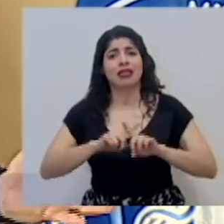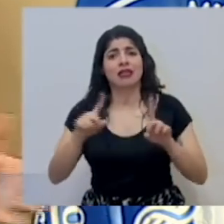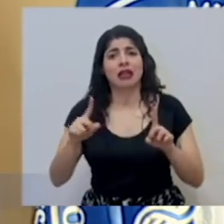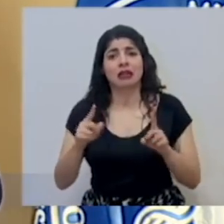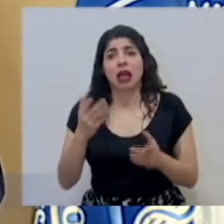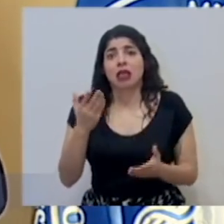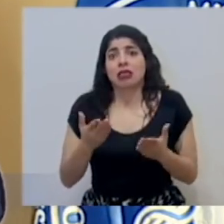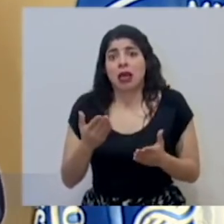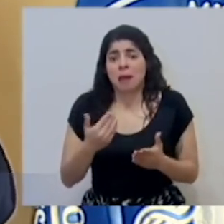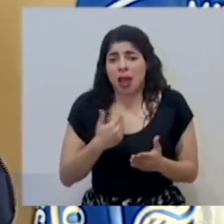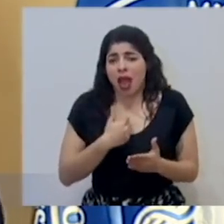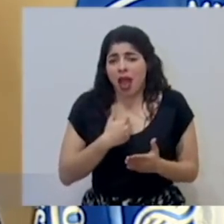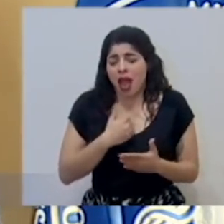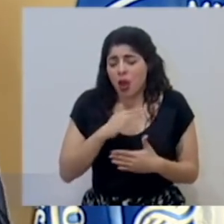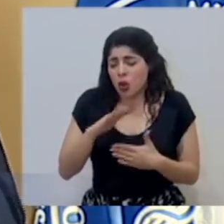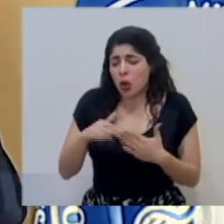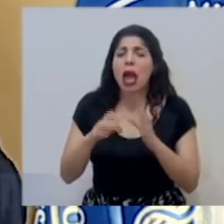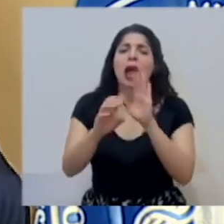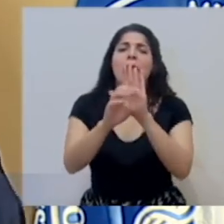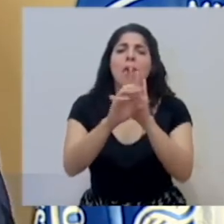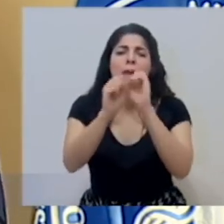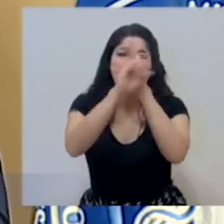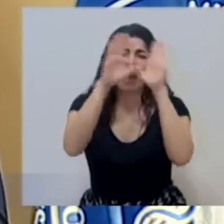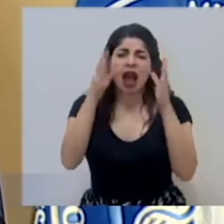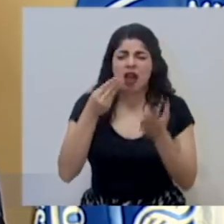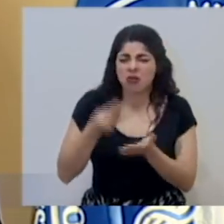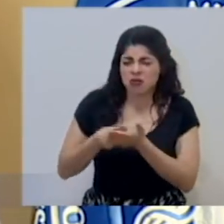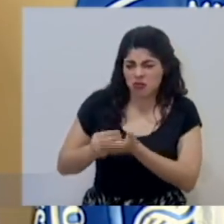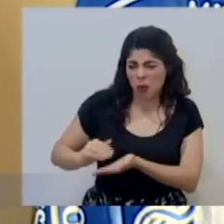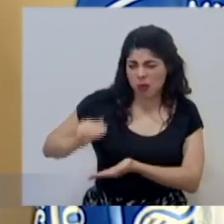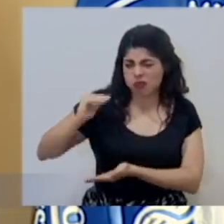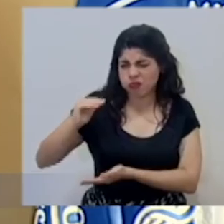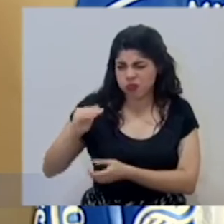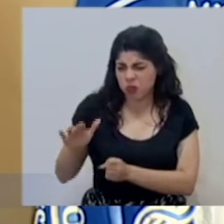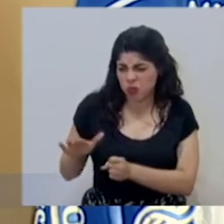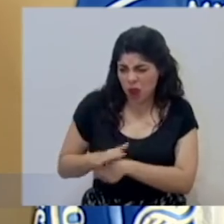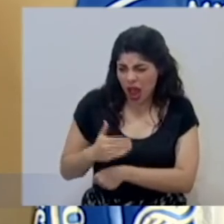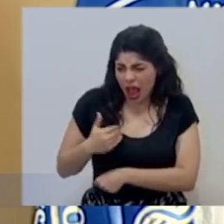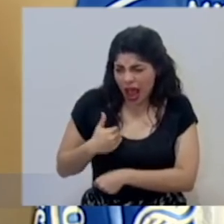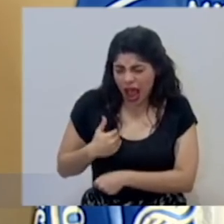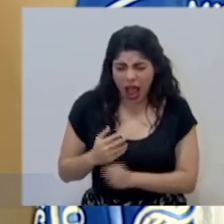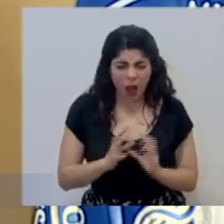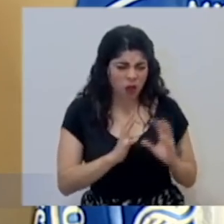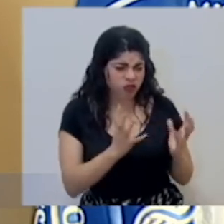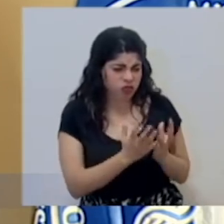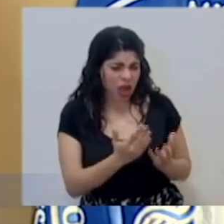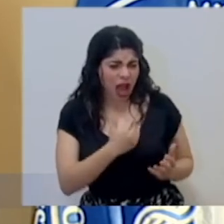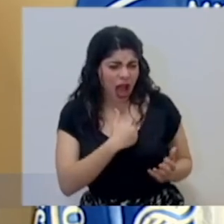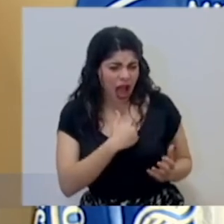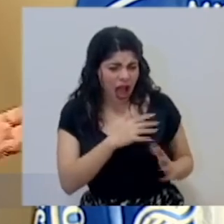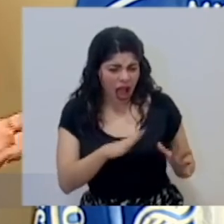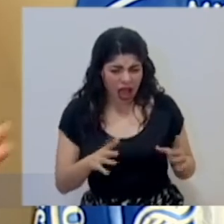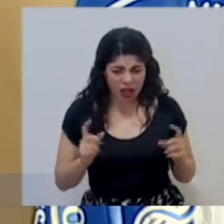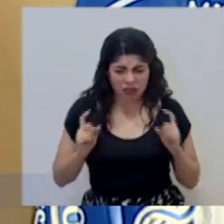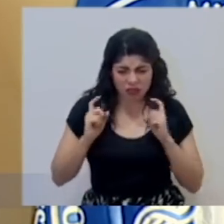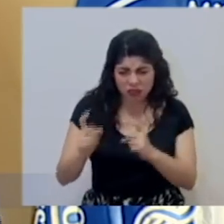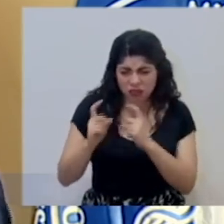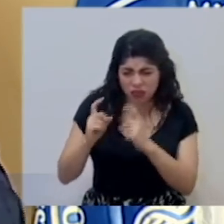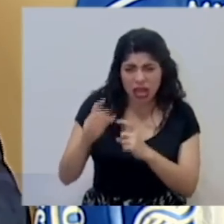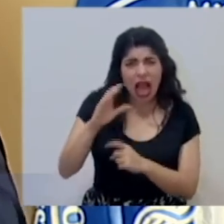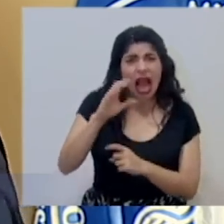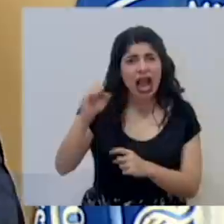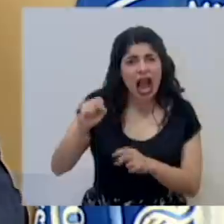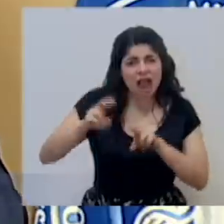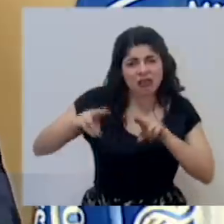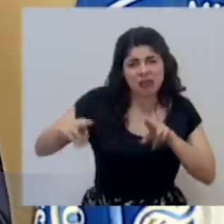Podríamos tener todo, digamos, imaginemos todos los recursos económicos del mundo y todo eso, que dotando a la